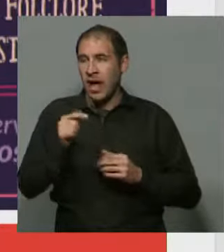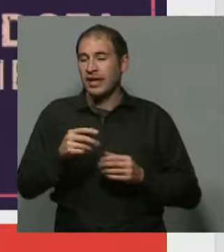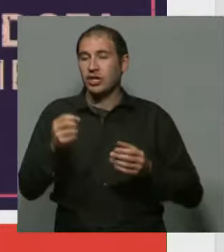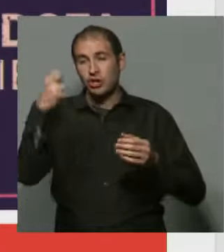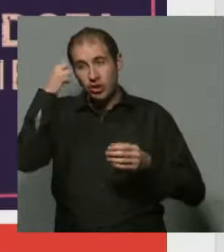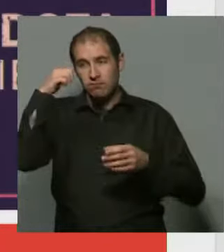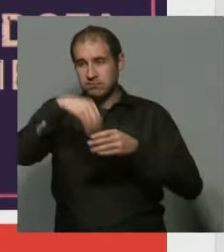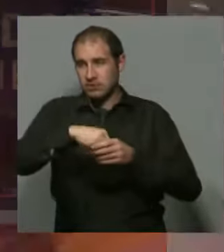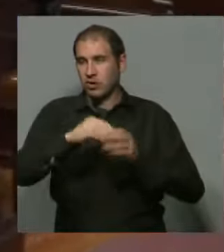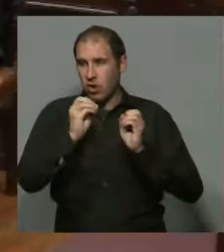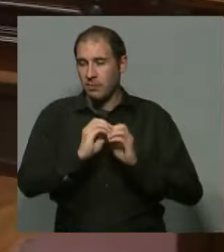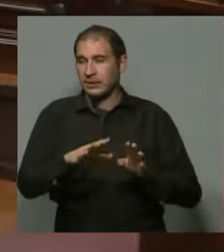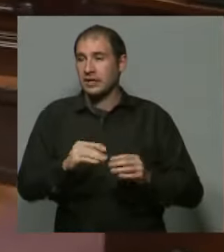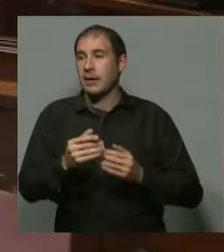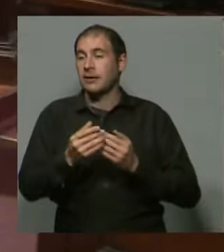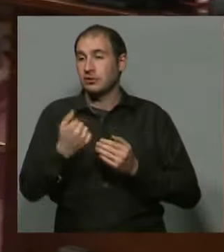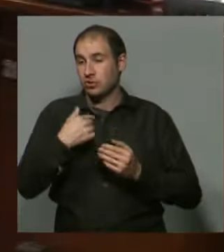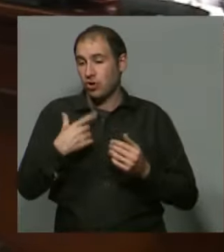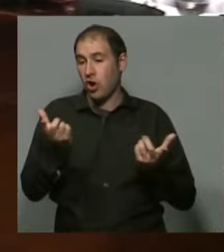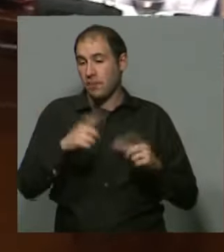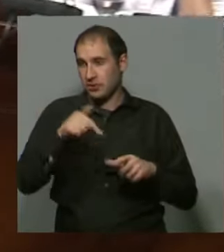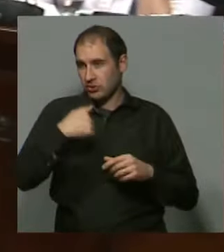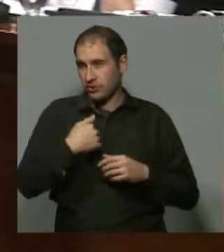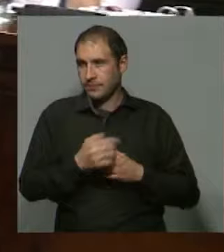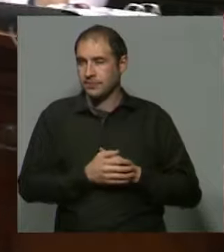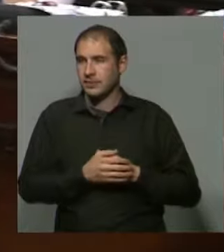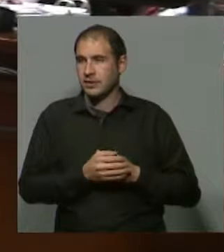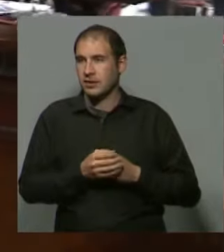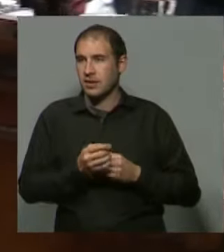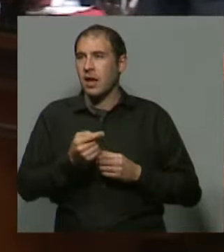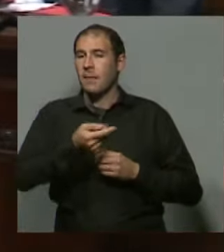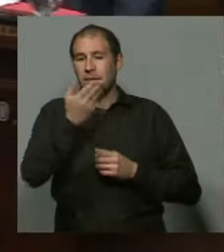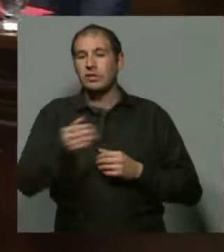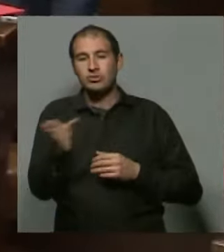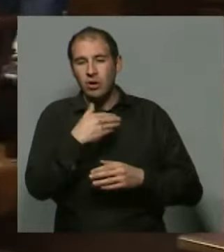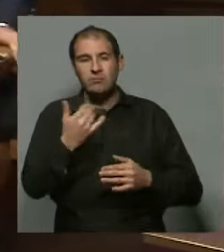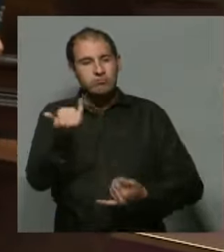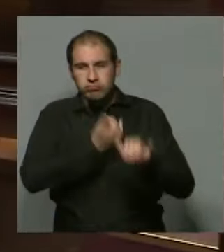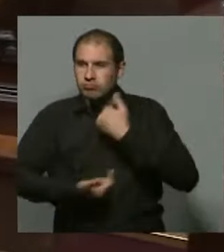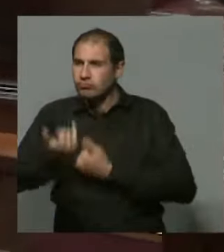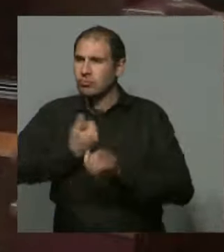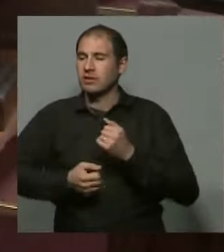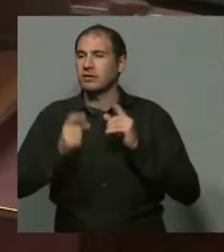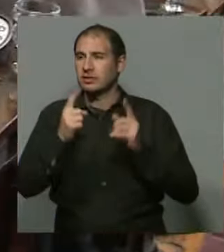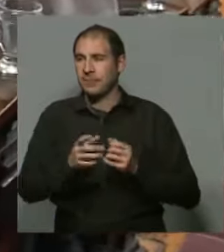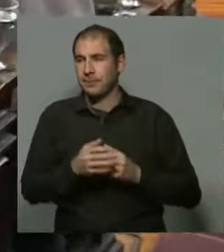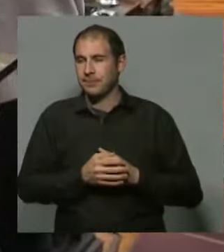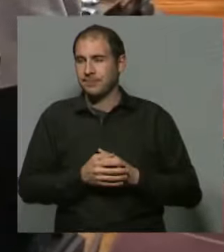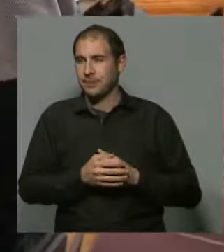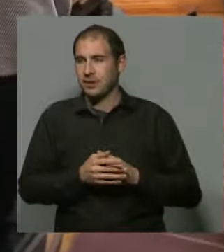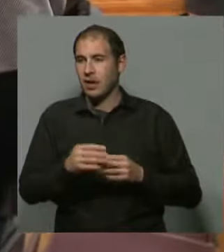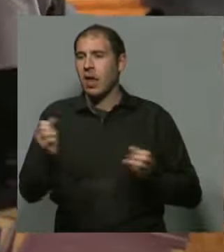parlamentario, por supuesto desde mi comisión, tratar de oír a todas las partes y tratar de sacar un